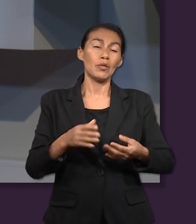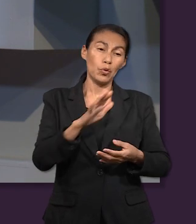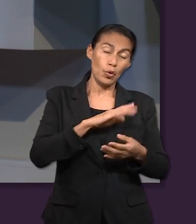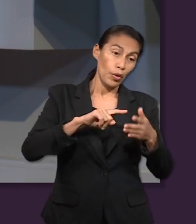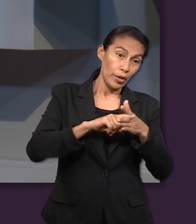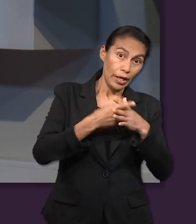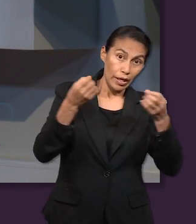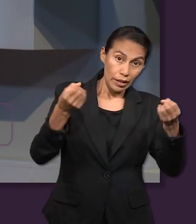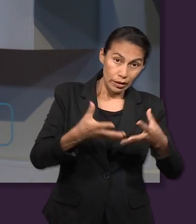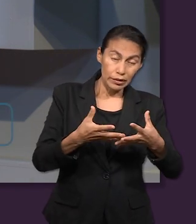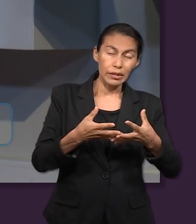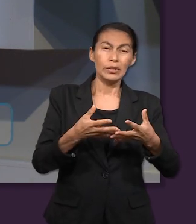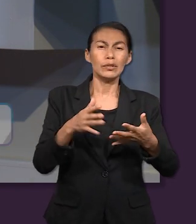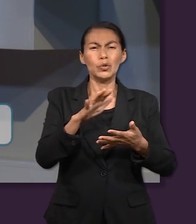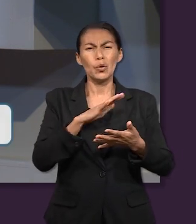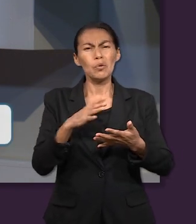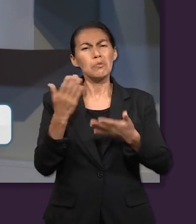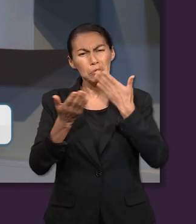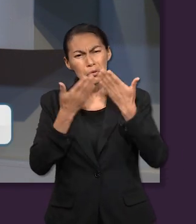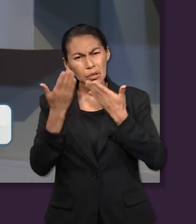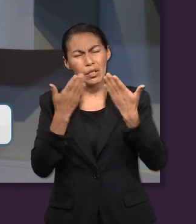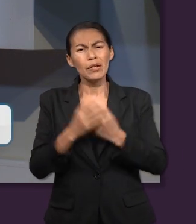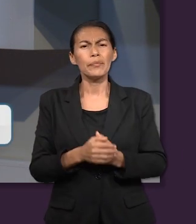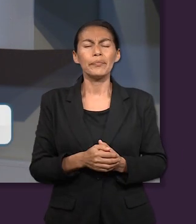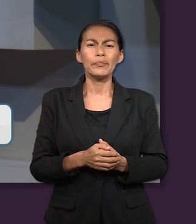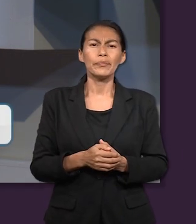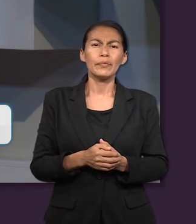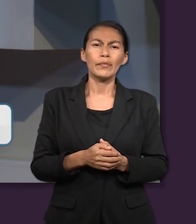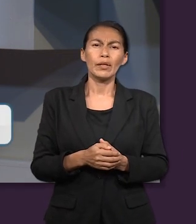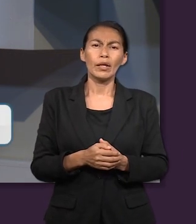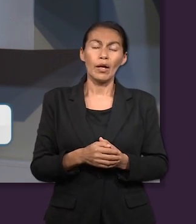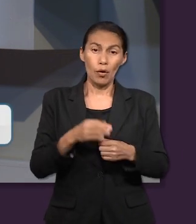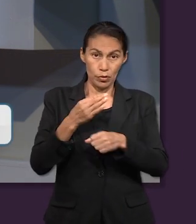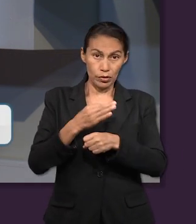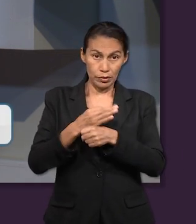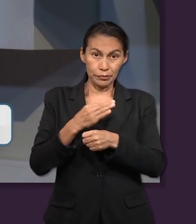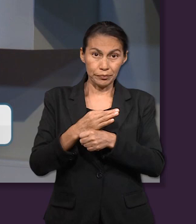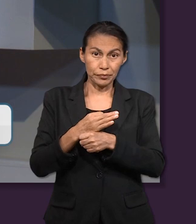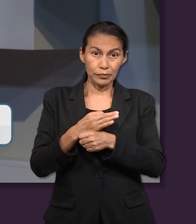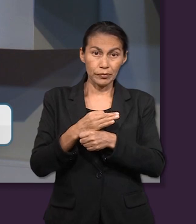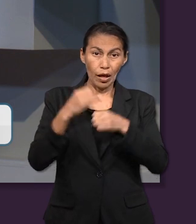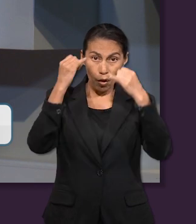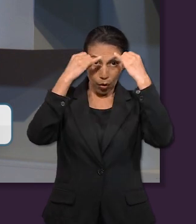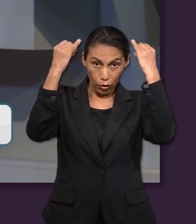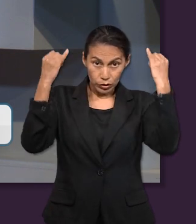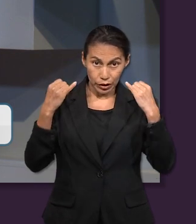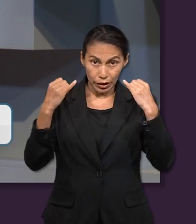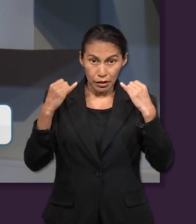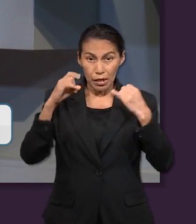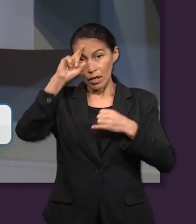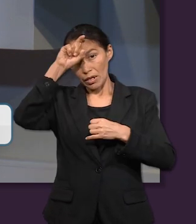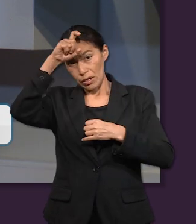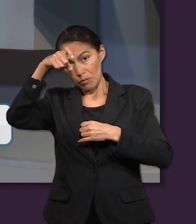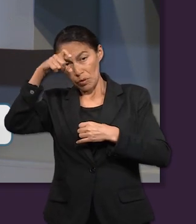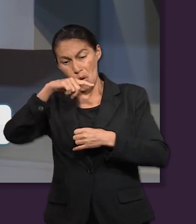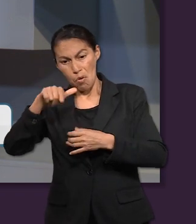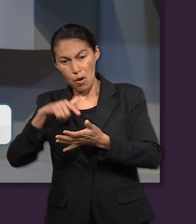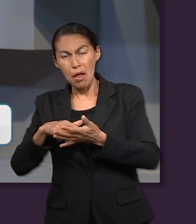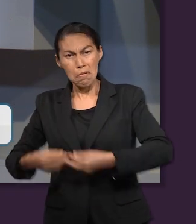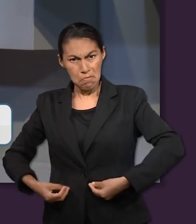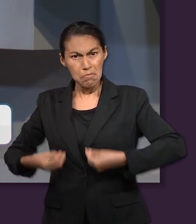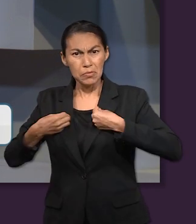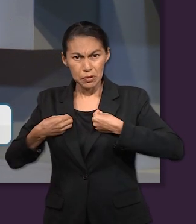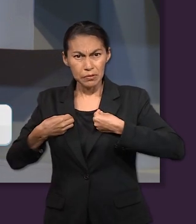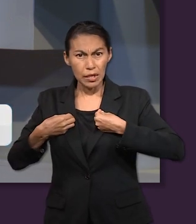aconteció, la vida de Jacob y todo el suceso de Génesis. Y hemos llegado a un punto cuando ya